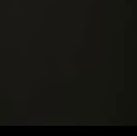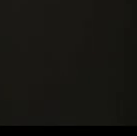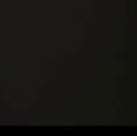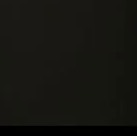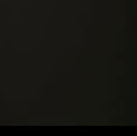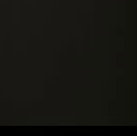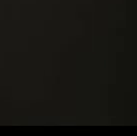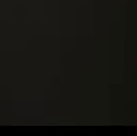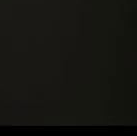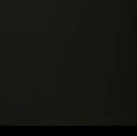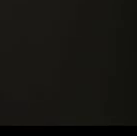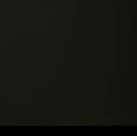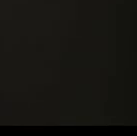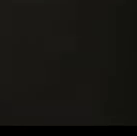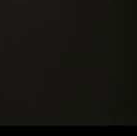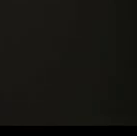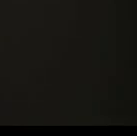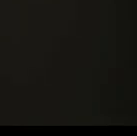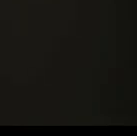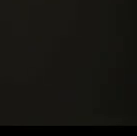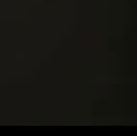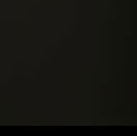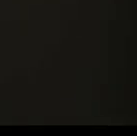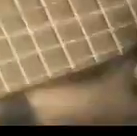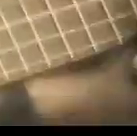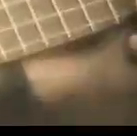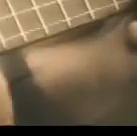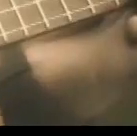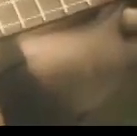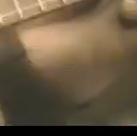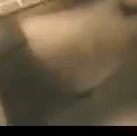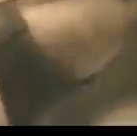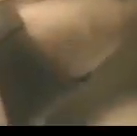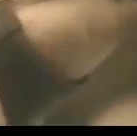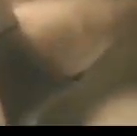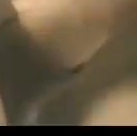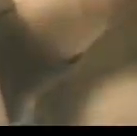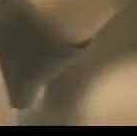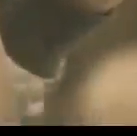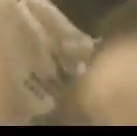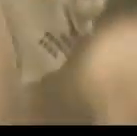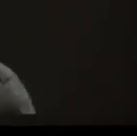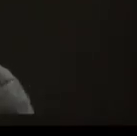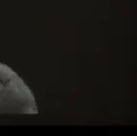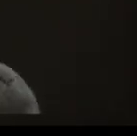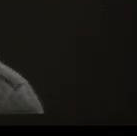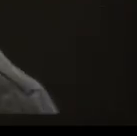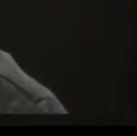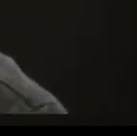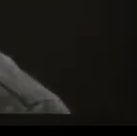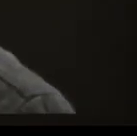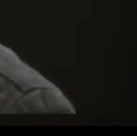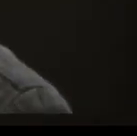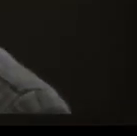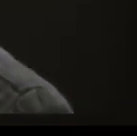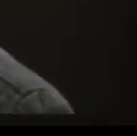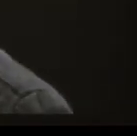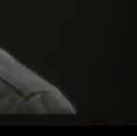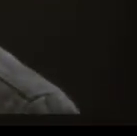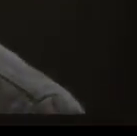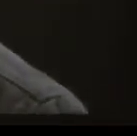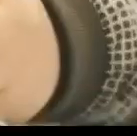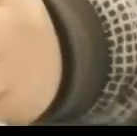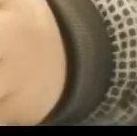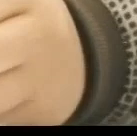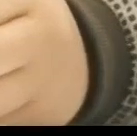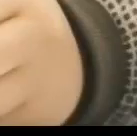Nos cuentan sus anécdotas de vida Esta canción me recuerda cuando realmente componía para mí Me acuerdo le daba la vuelta a la guitarra Lo